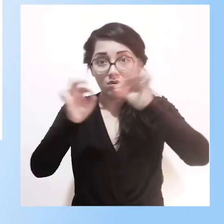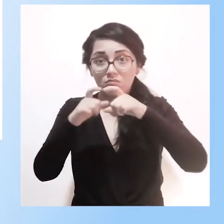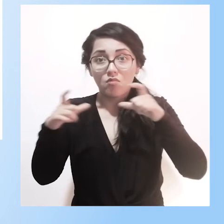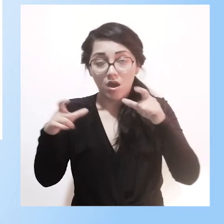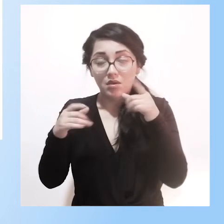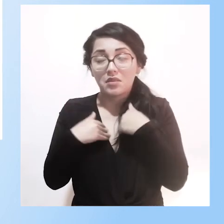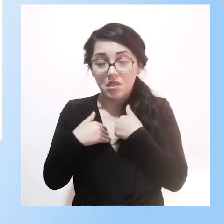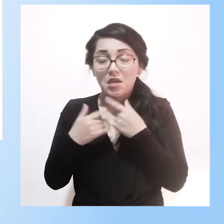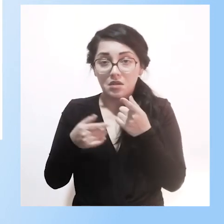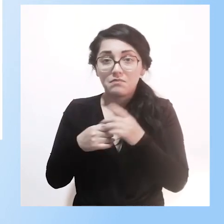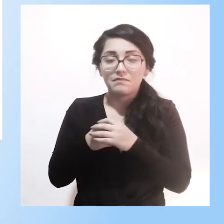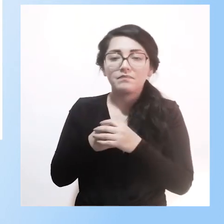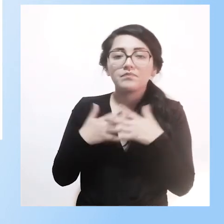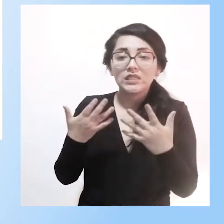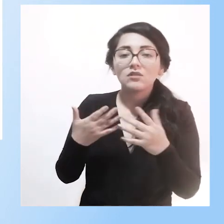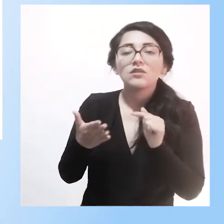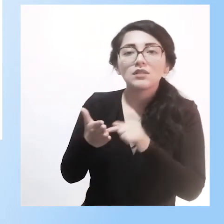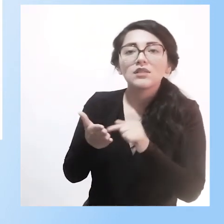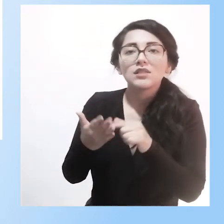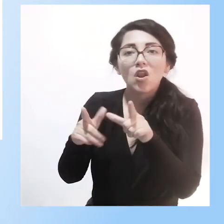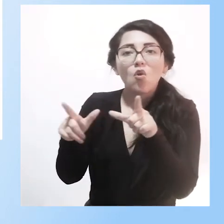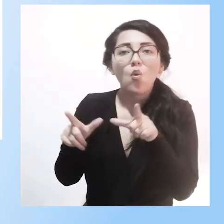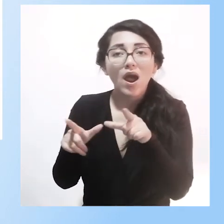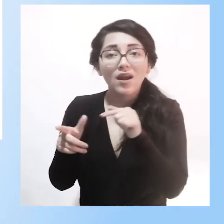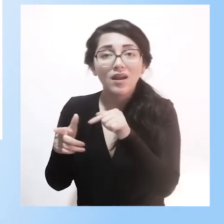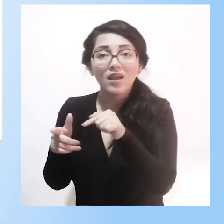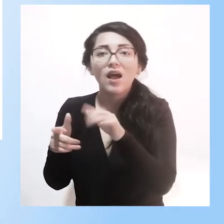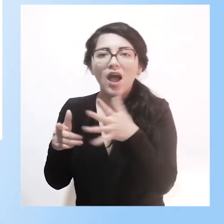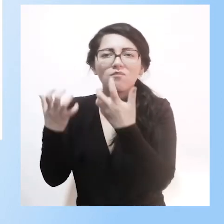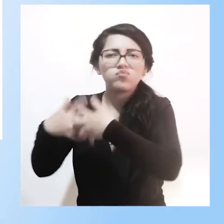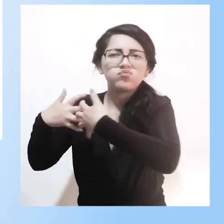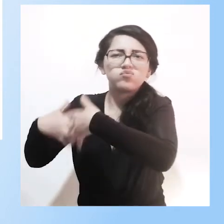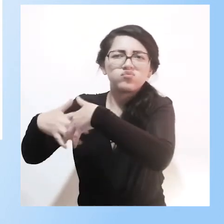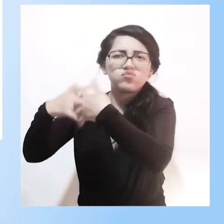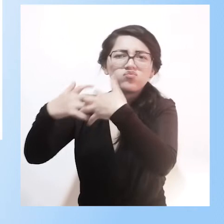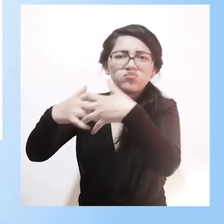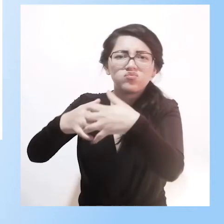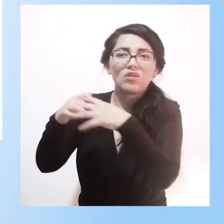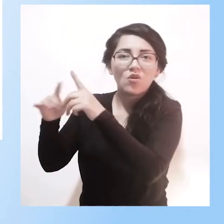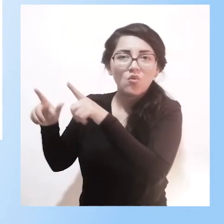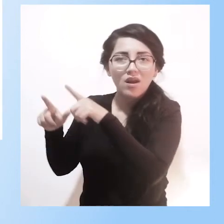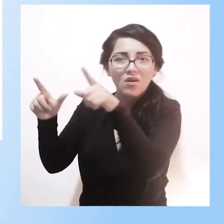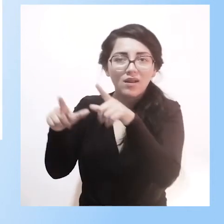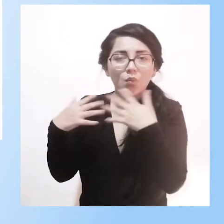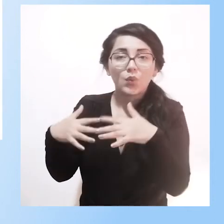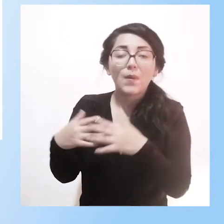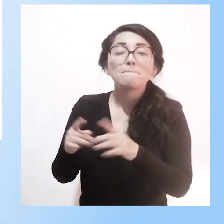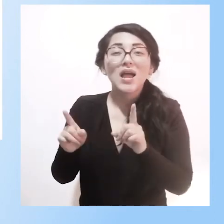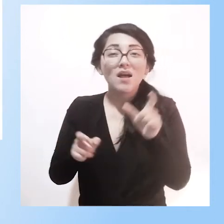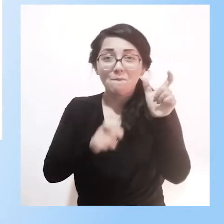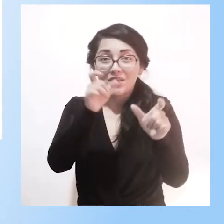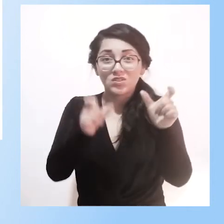Entonces, hay muchas fábricas, pero la población que